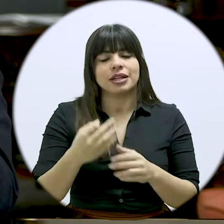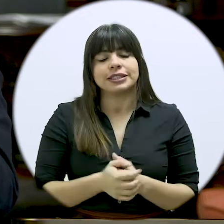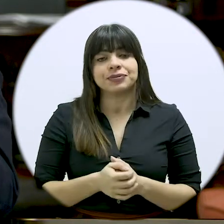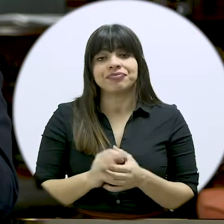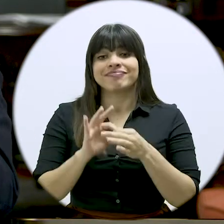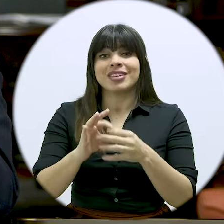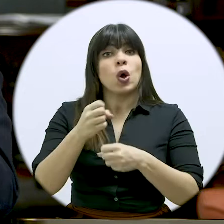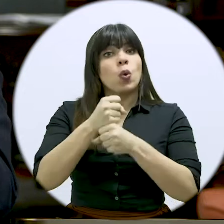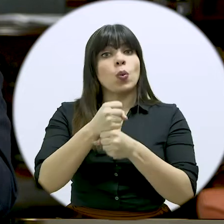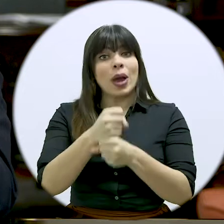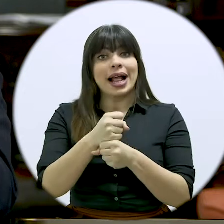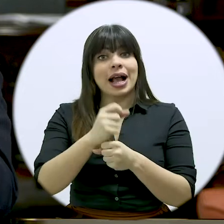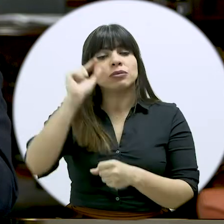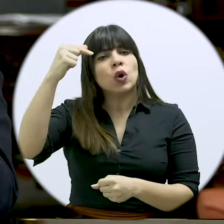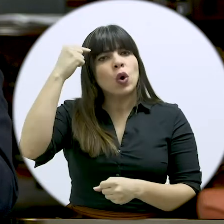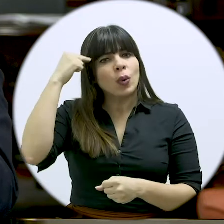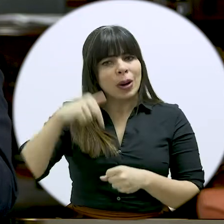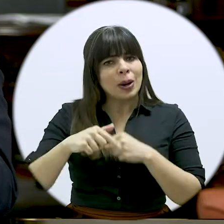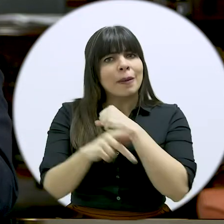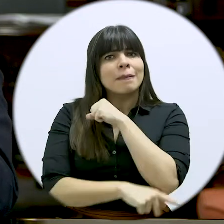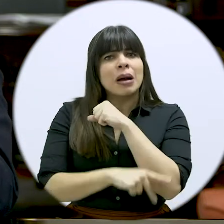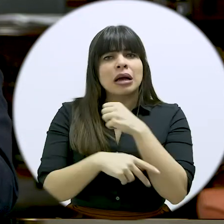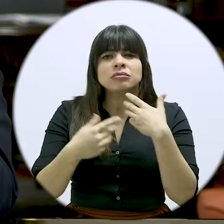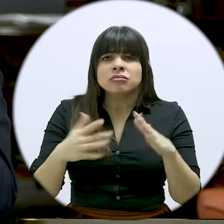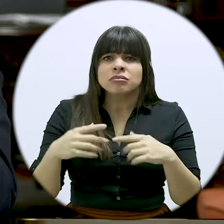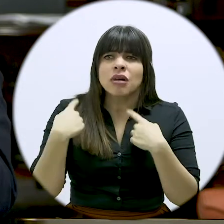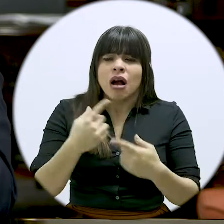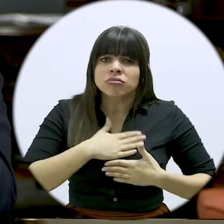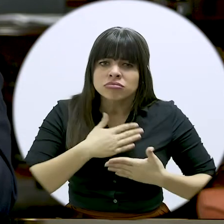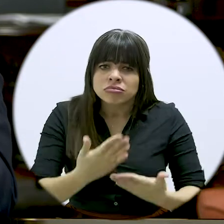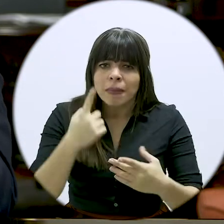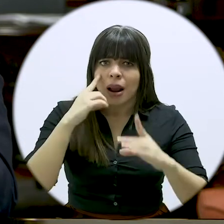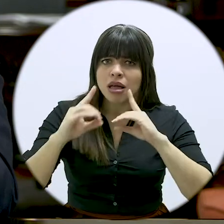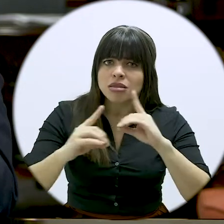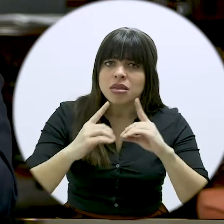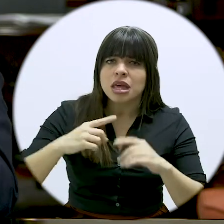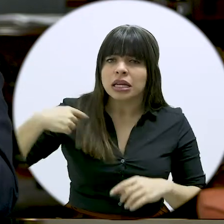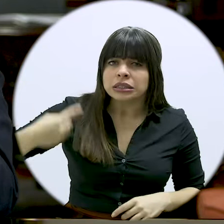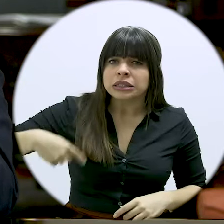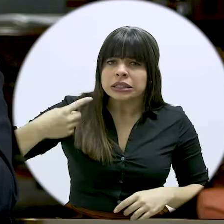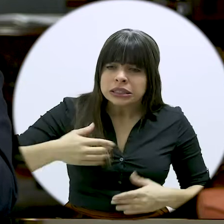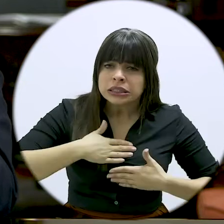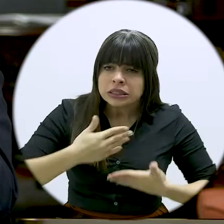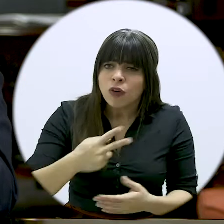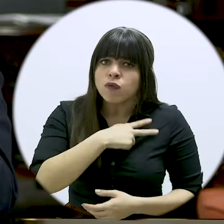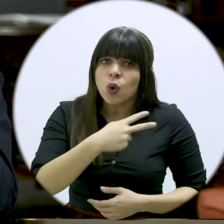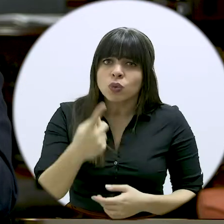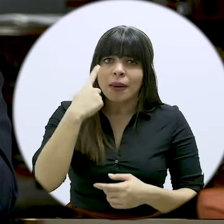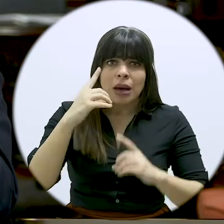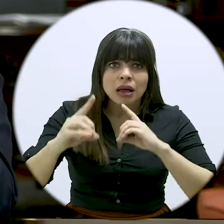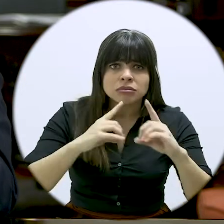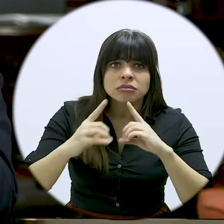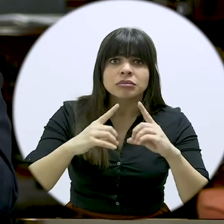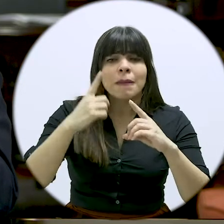finanzas. En cuanto a la huelga, el Gobierno de la República ha mostrado su disposición a dialogar. Reiteramos nuestra